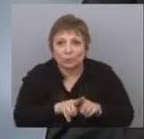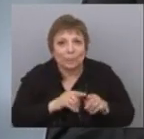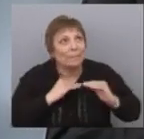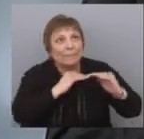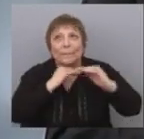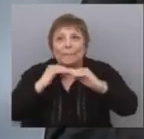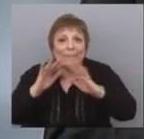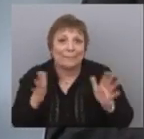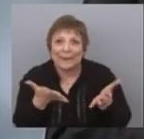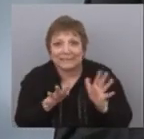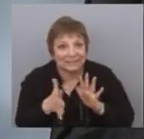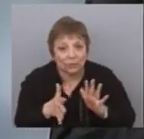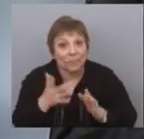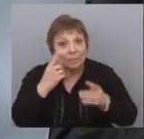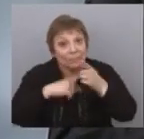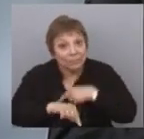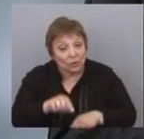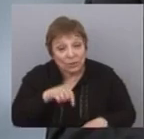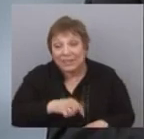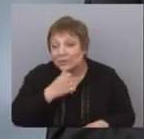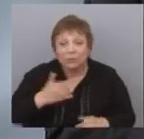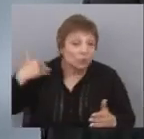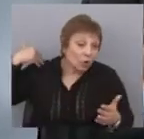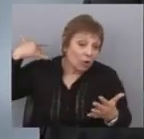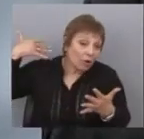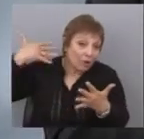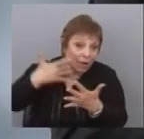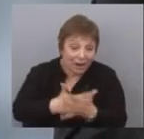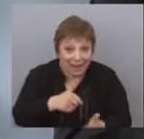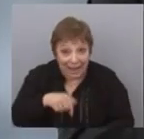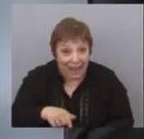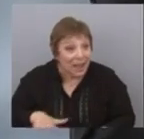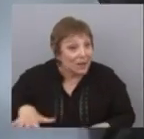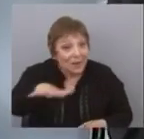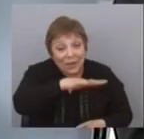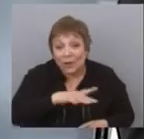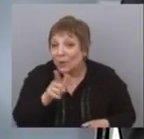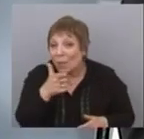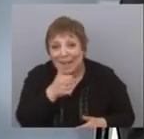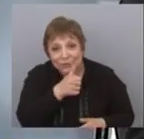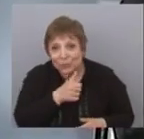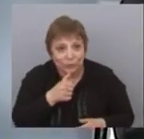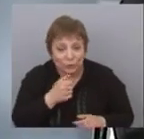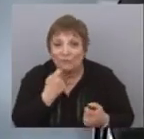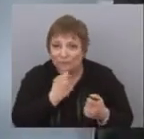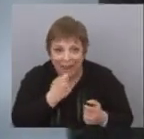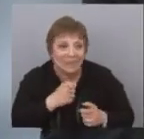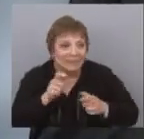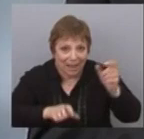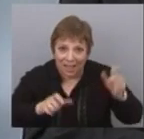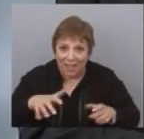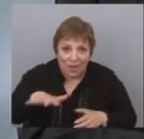lo que ha pasado históricamente en el Uruguay es que el mercado, por sí mismo, no ha solucionado esos problemas. ¿Verdad?